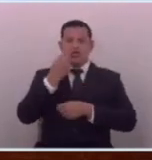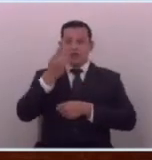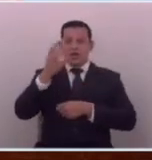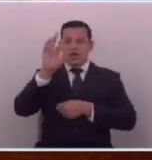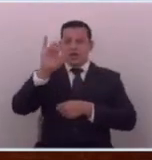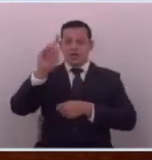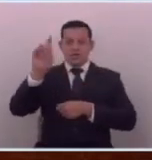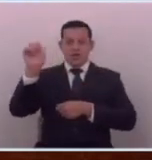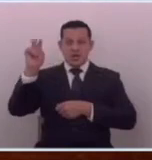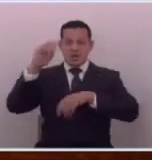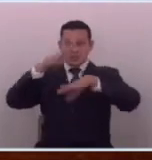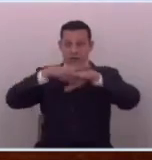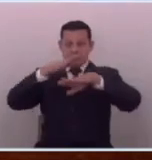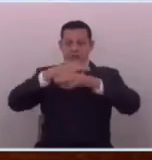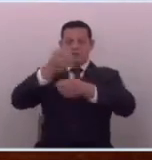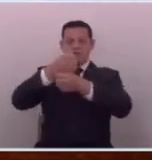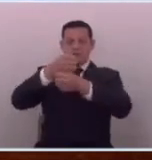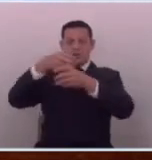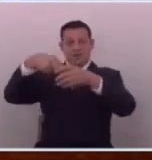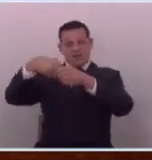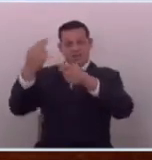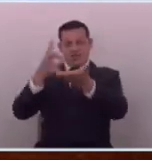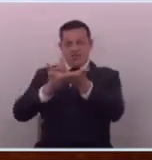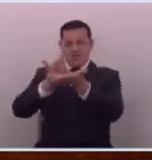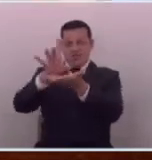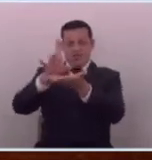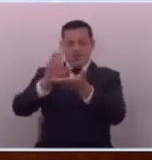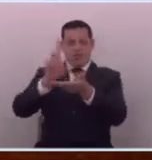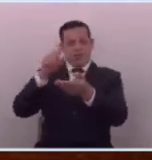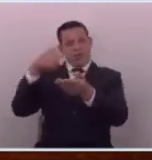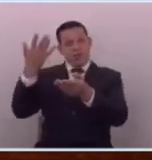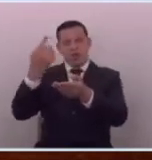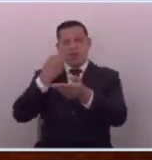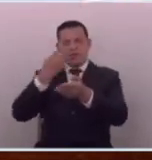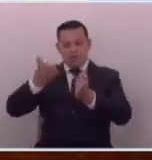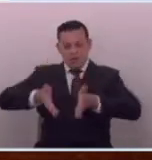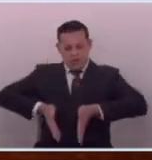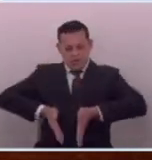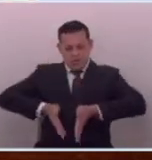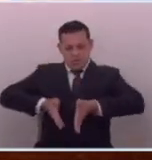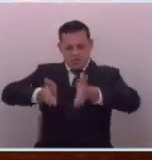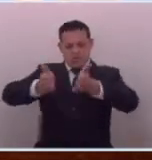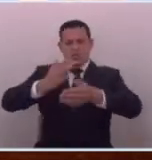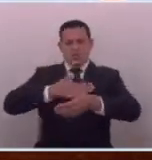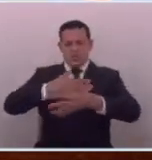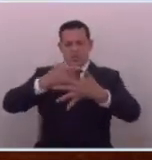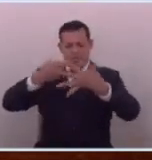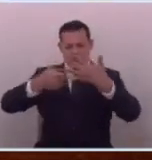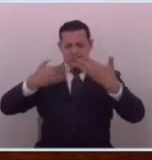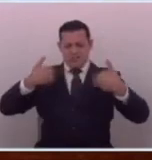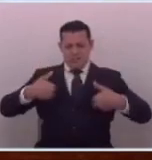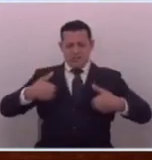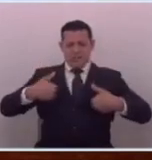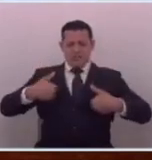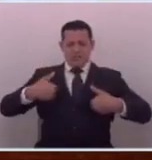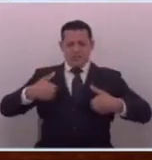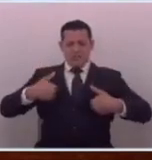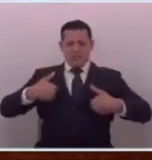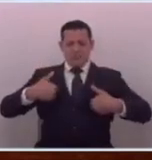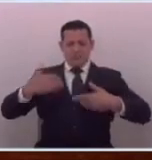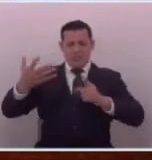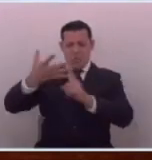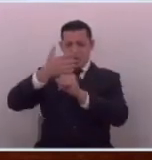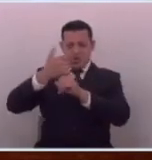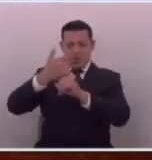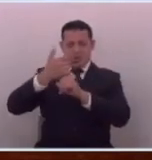Guevara mandara a llamar a la seguridad y que la sacaran al contrario después la vi en los pasillos ahí tienen derecho y tienen derecho a agarrar sus